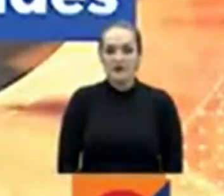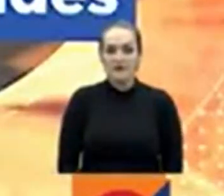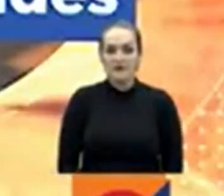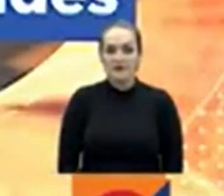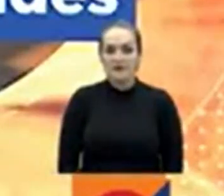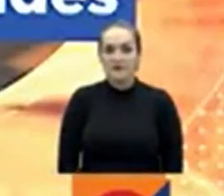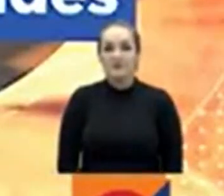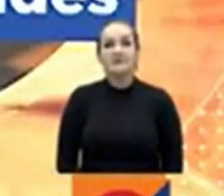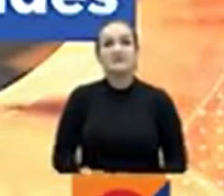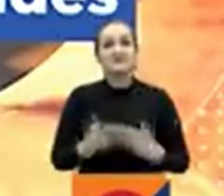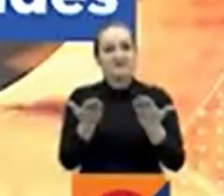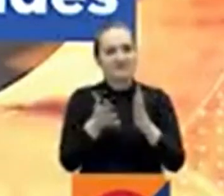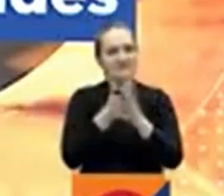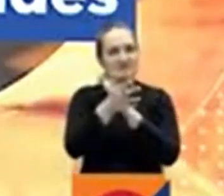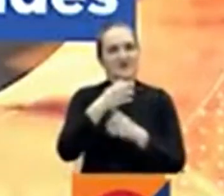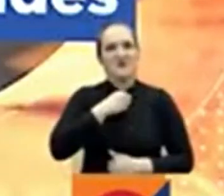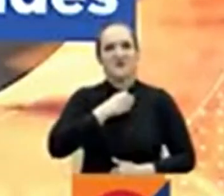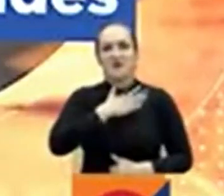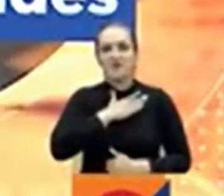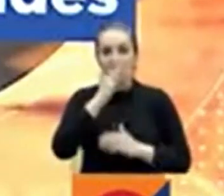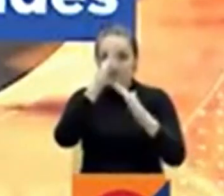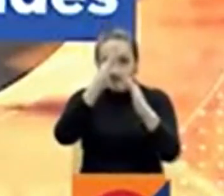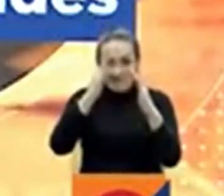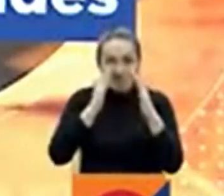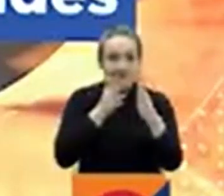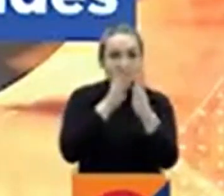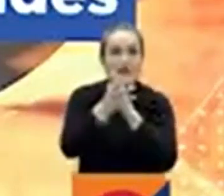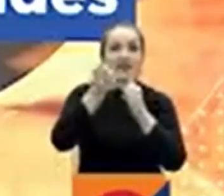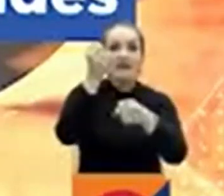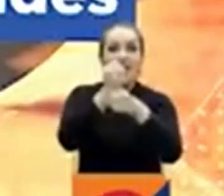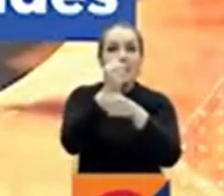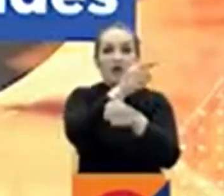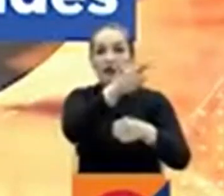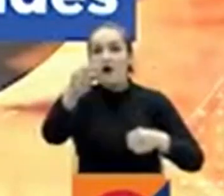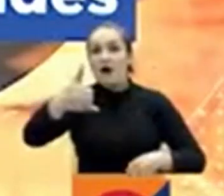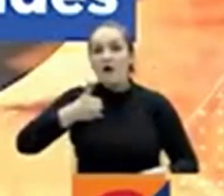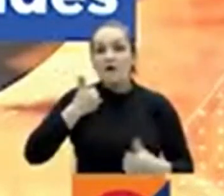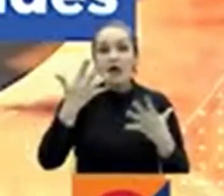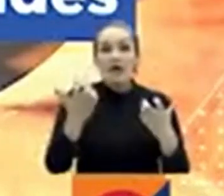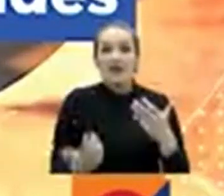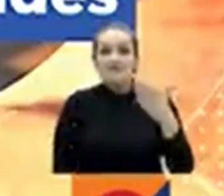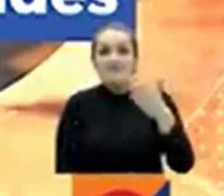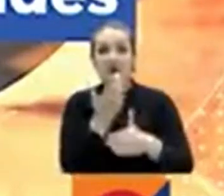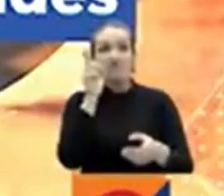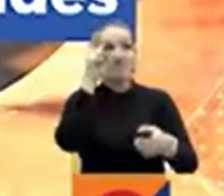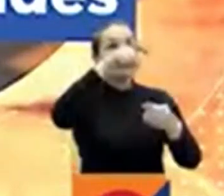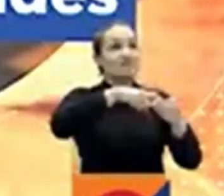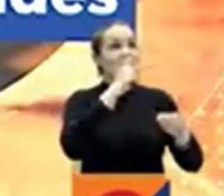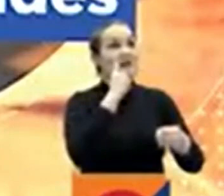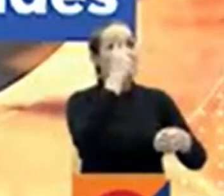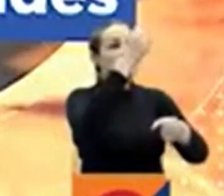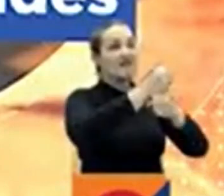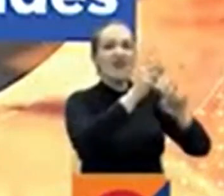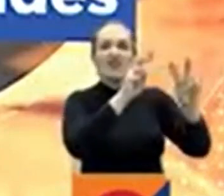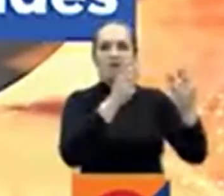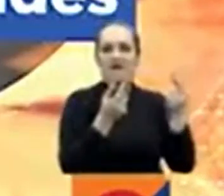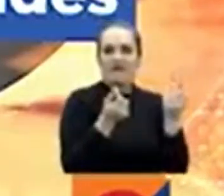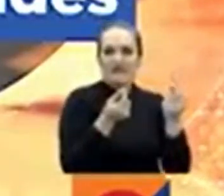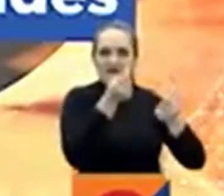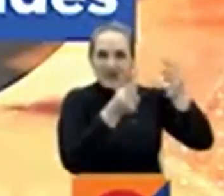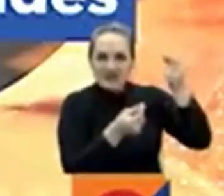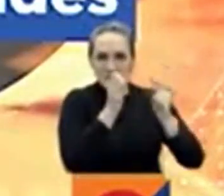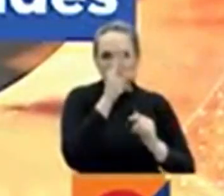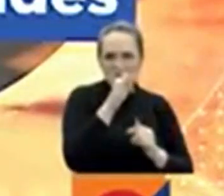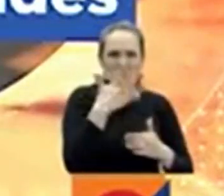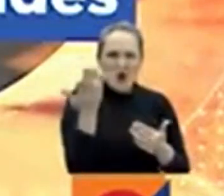llegamos a oportunidades atentos porque hay trabajo para jóvenes que quieran empezar su vida laboral en el sector financiero les contamos